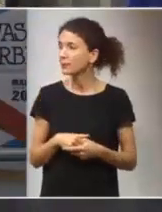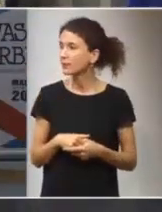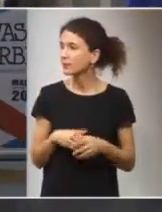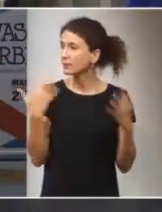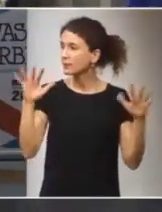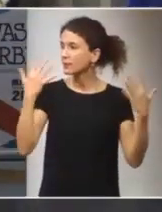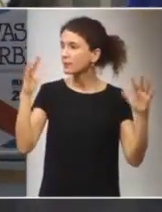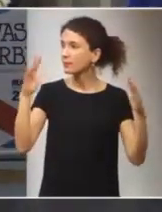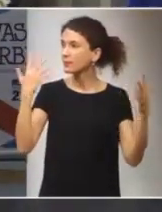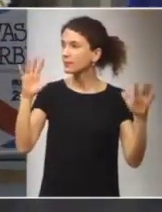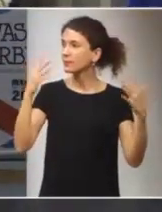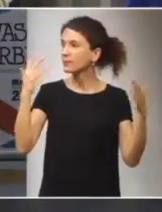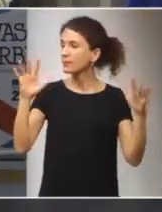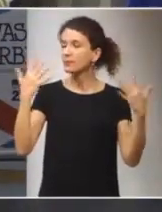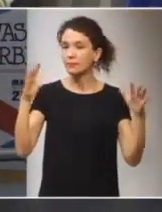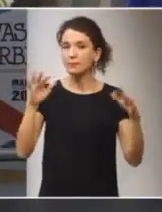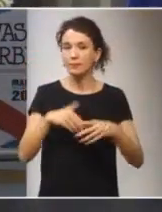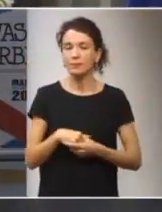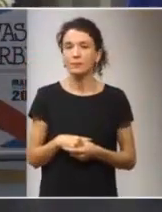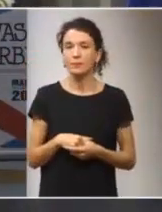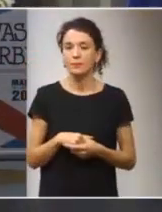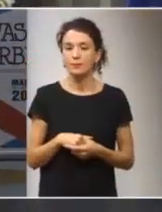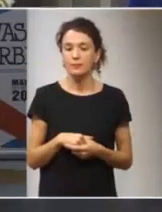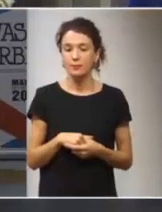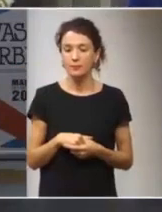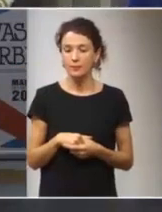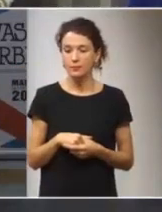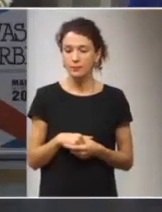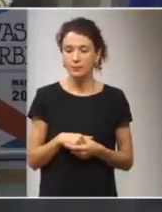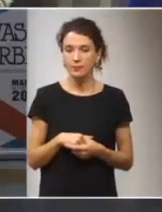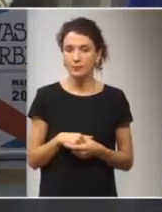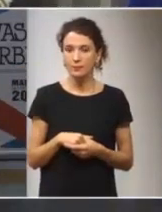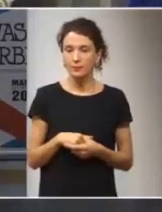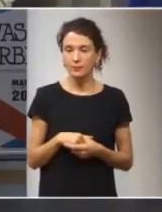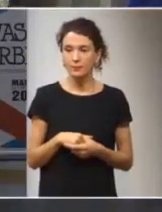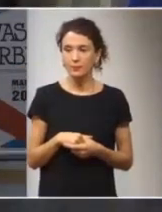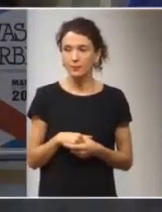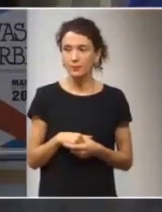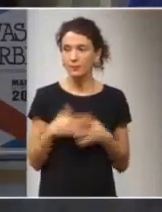quien procederá a abrir el foro oficialmente en nombre del rector de la UNED.